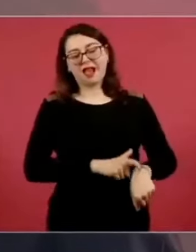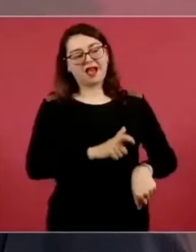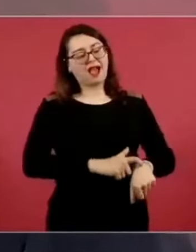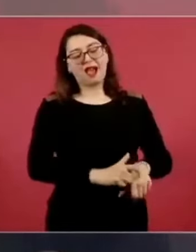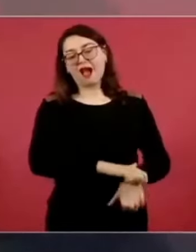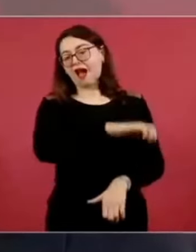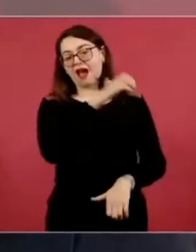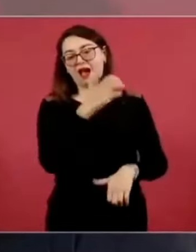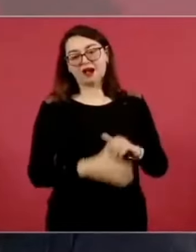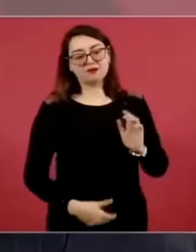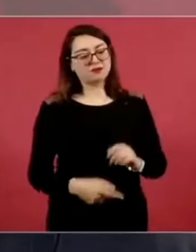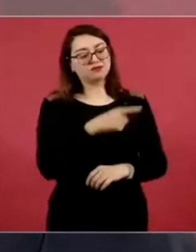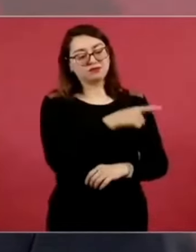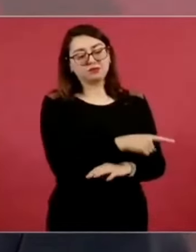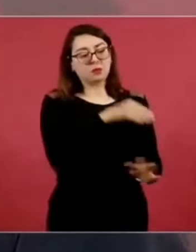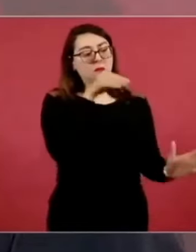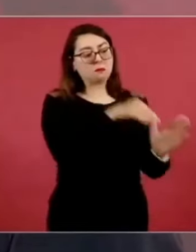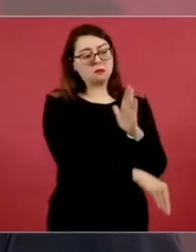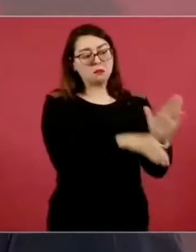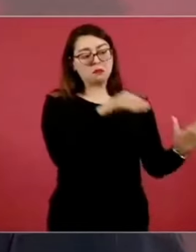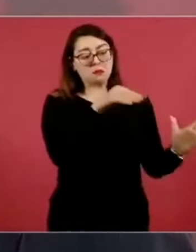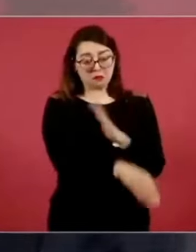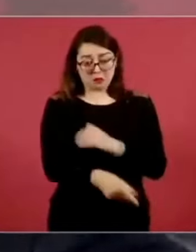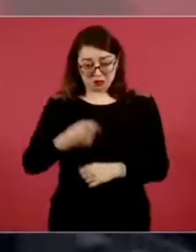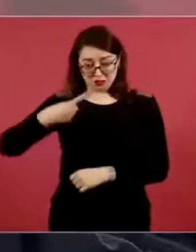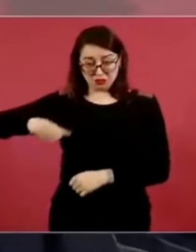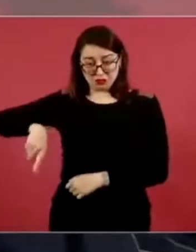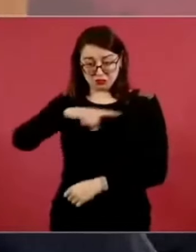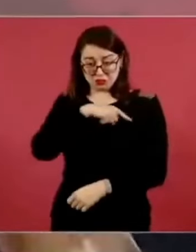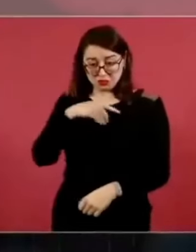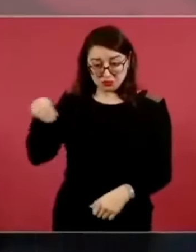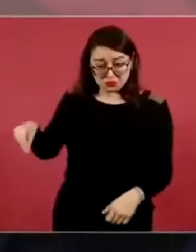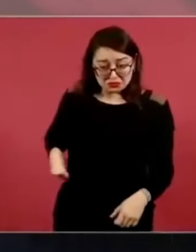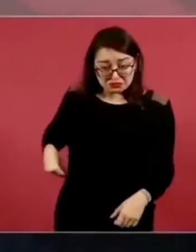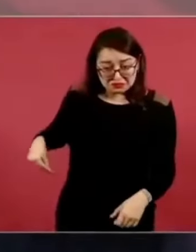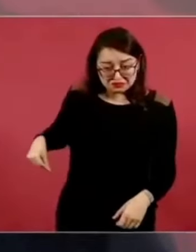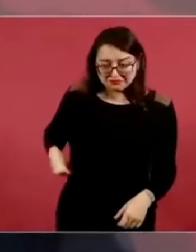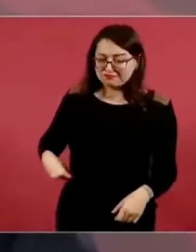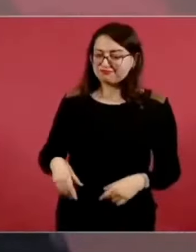de sus fracasos. cuánto tiempo perdieron